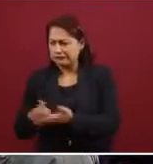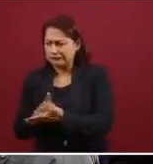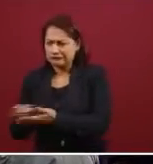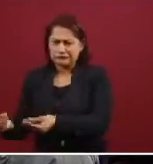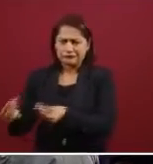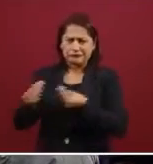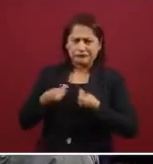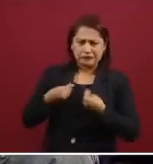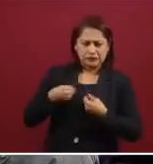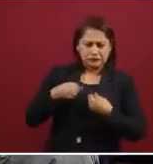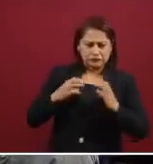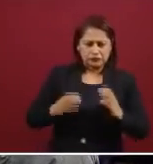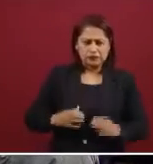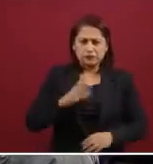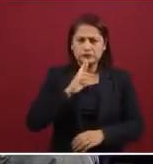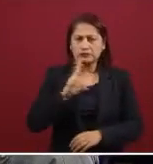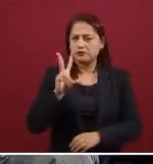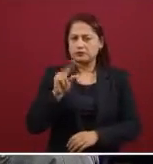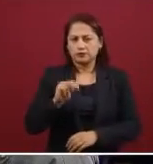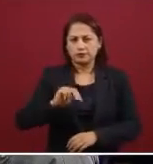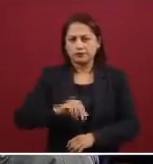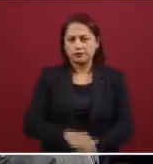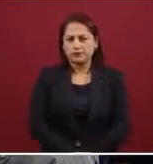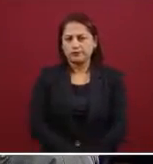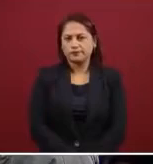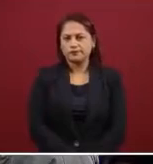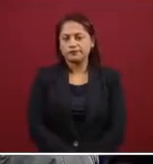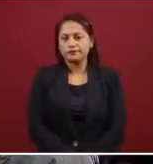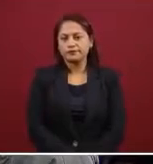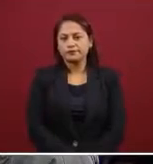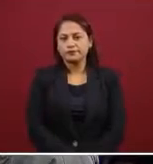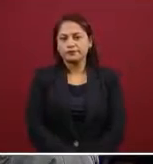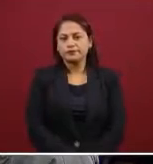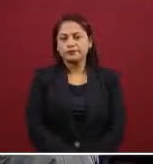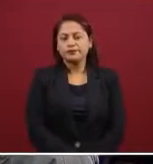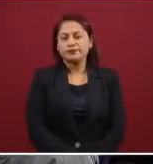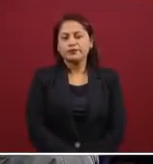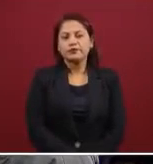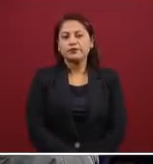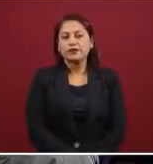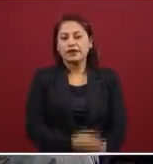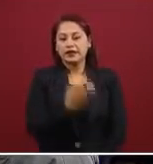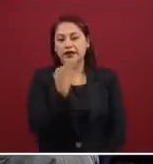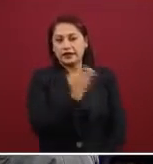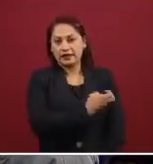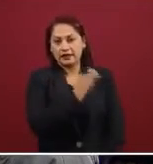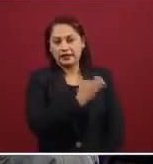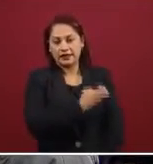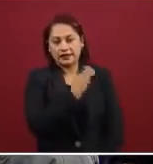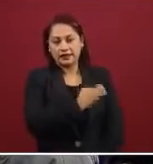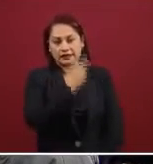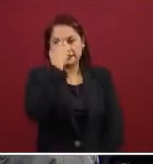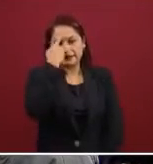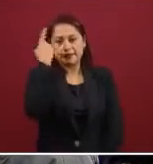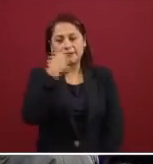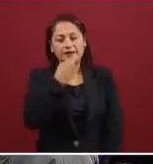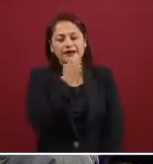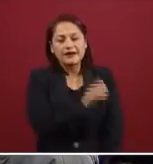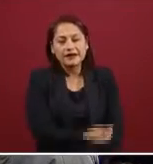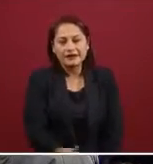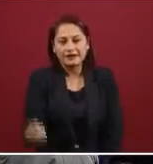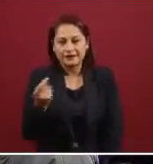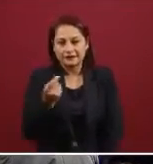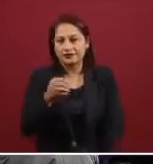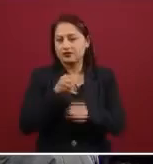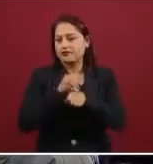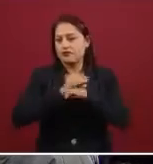Este es otro material más hacia niños, porque tenemos que diversificar los mensajes a todas las edades,